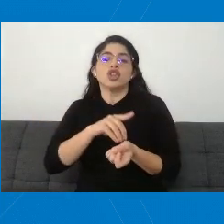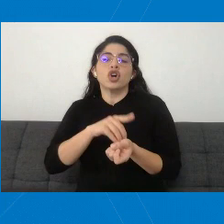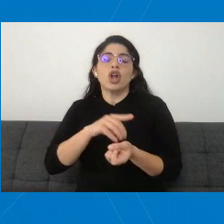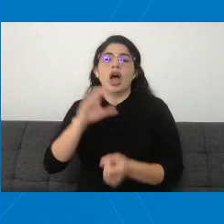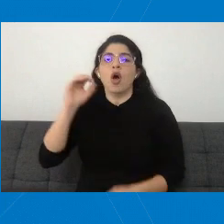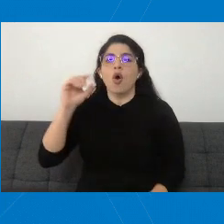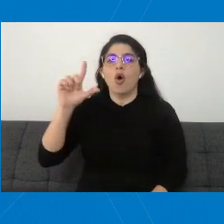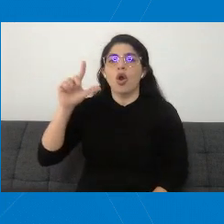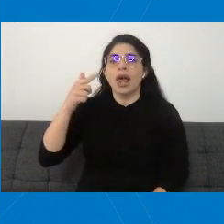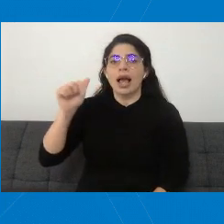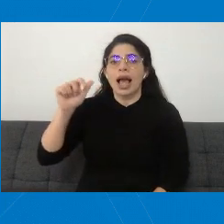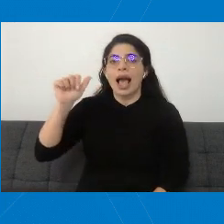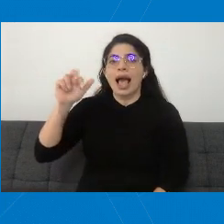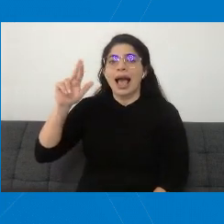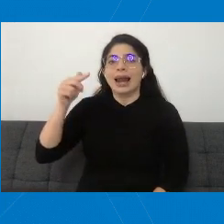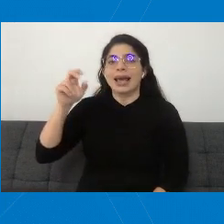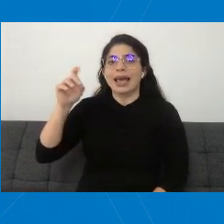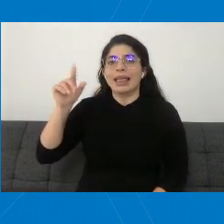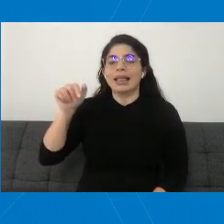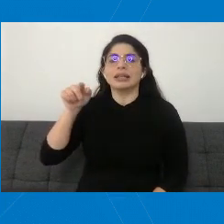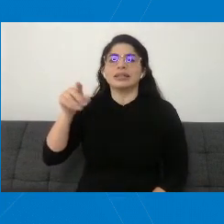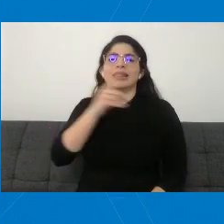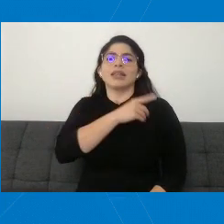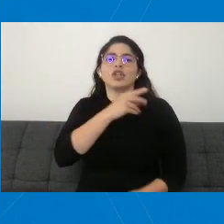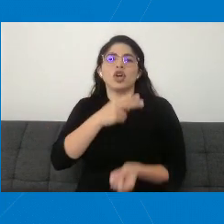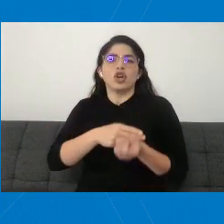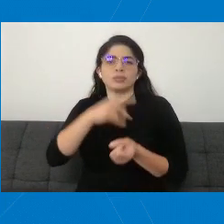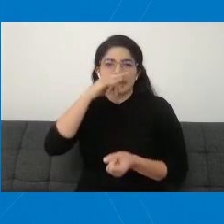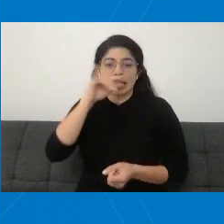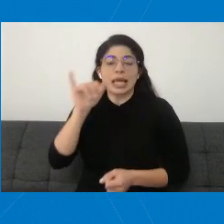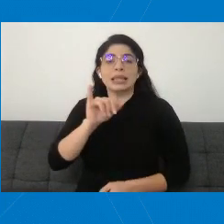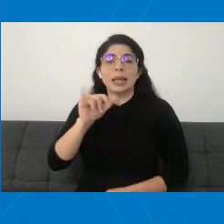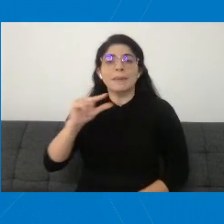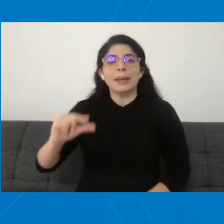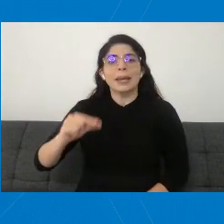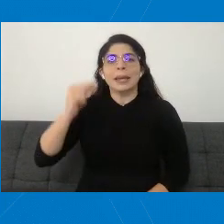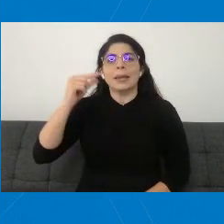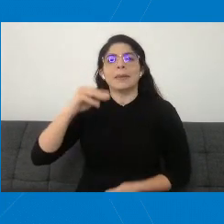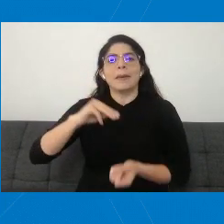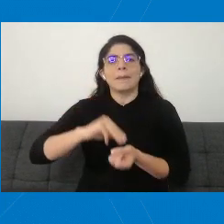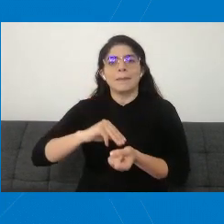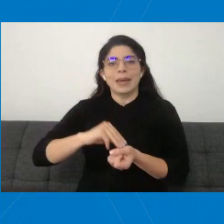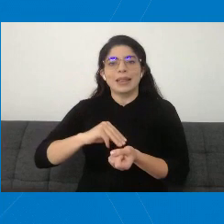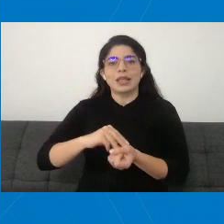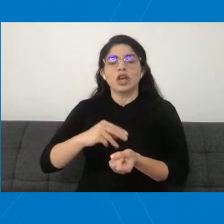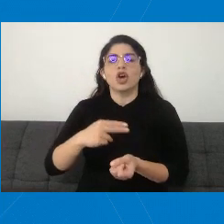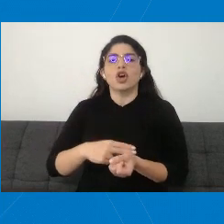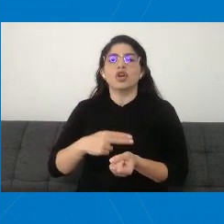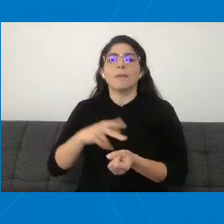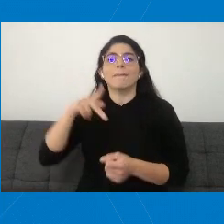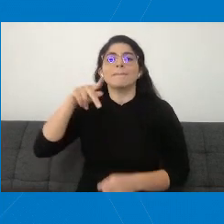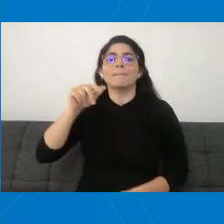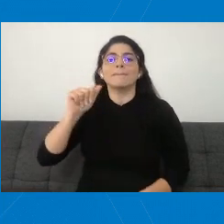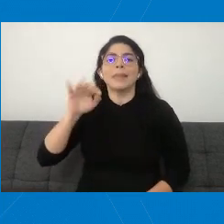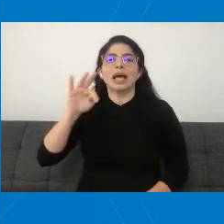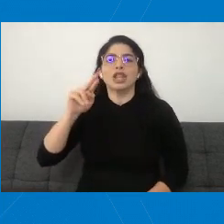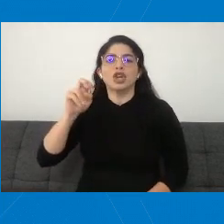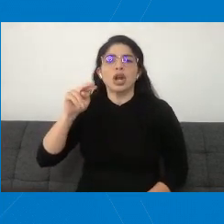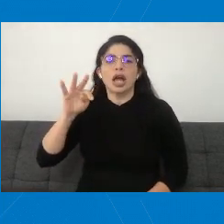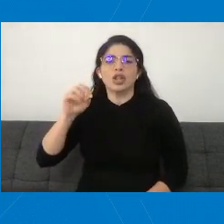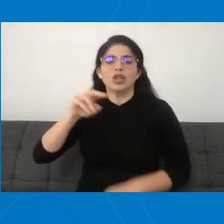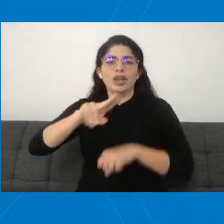Arquedas, y el gerente médico del Patronato Nacional de la Infancia, el señor Eduardo